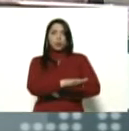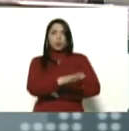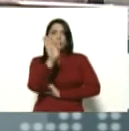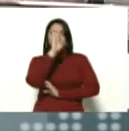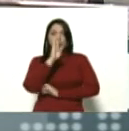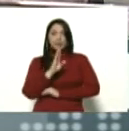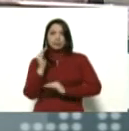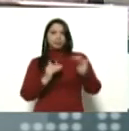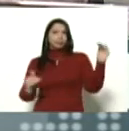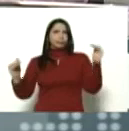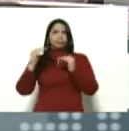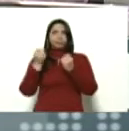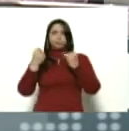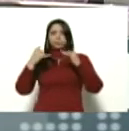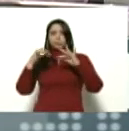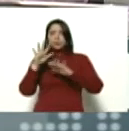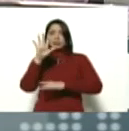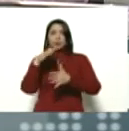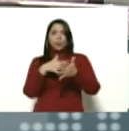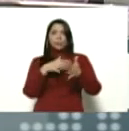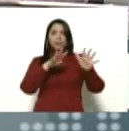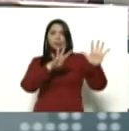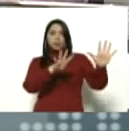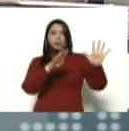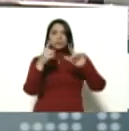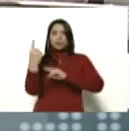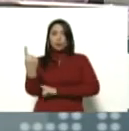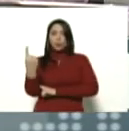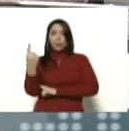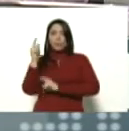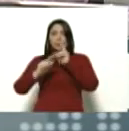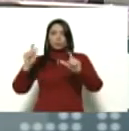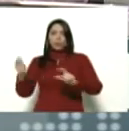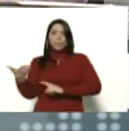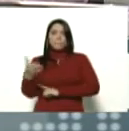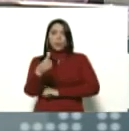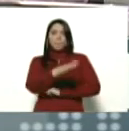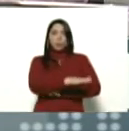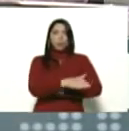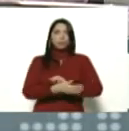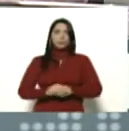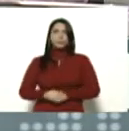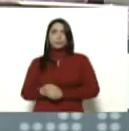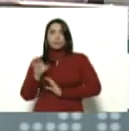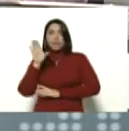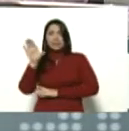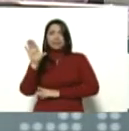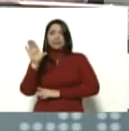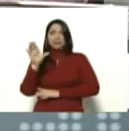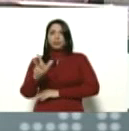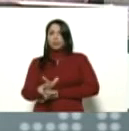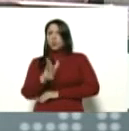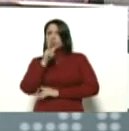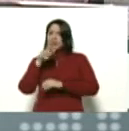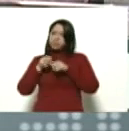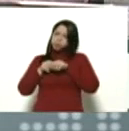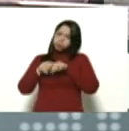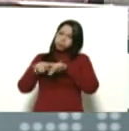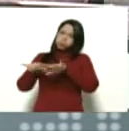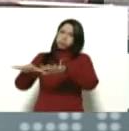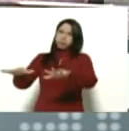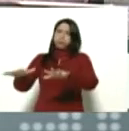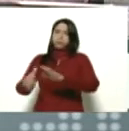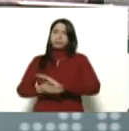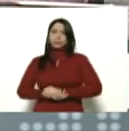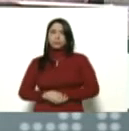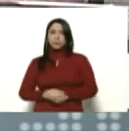llega a la cifra de cinco mil novecientos un fallecidos. El país de mayor contagio, crecimiento